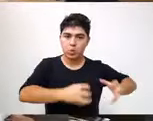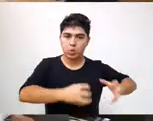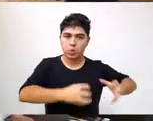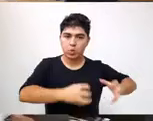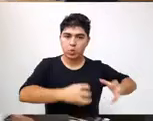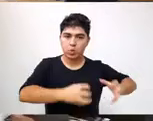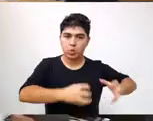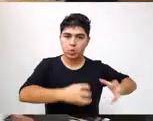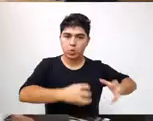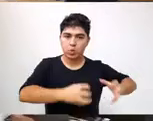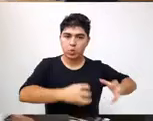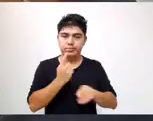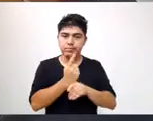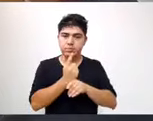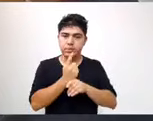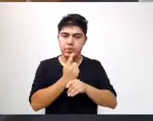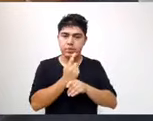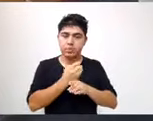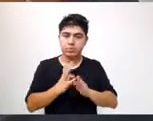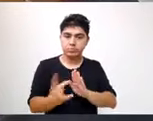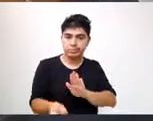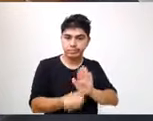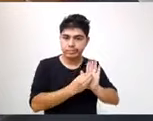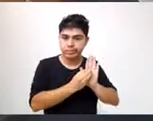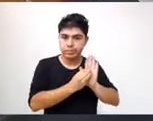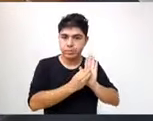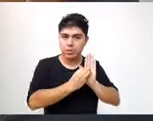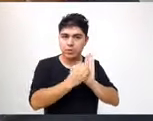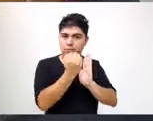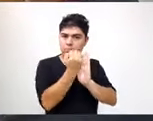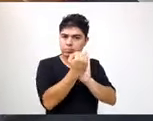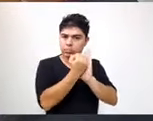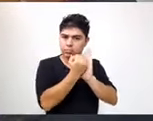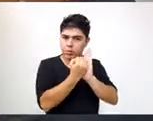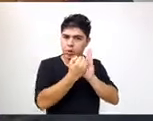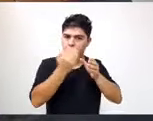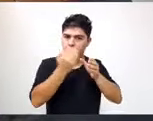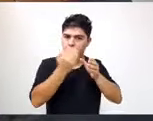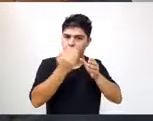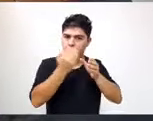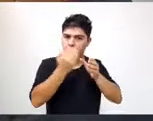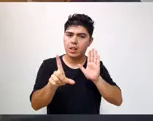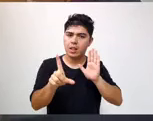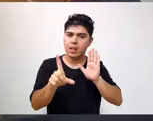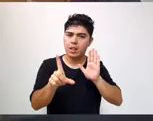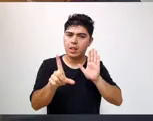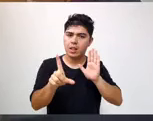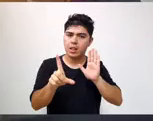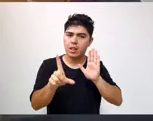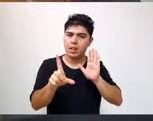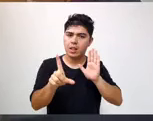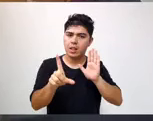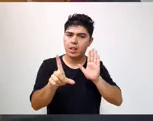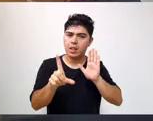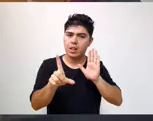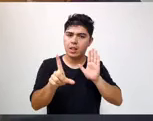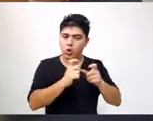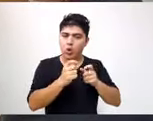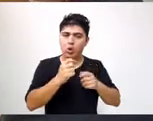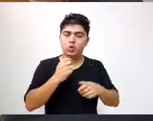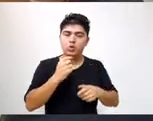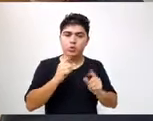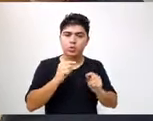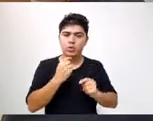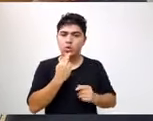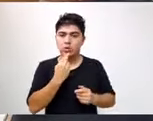concejales. En primer lugar, como lo establece el estatuto, el reglamento interno en el artículo 11,